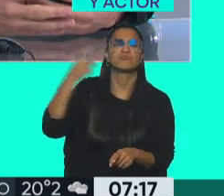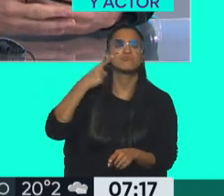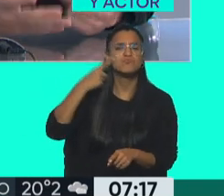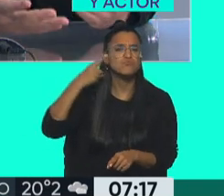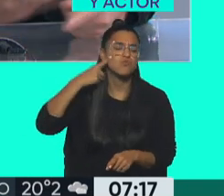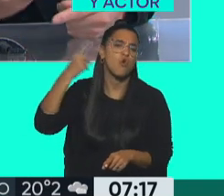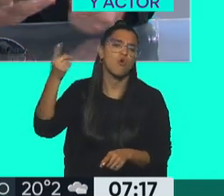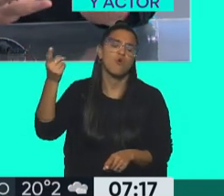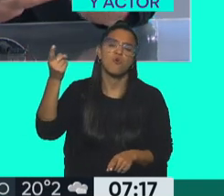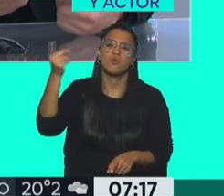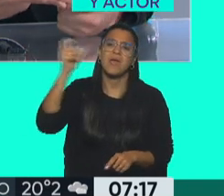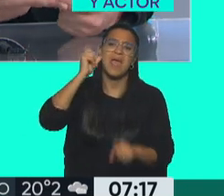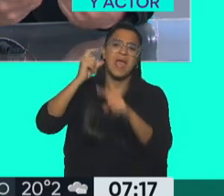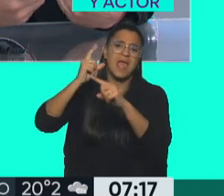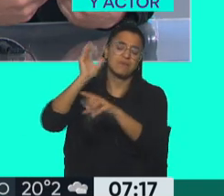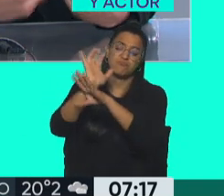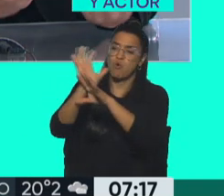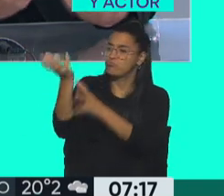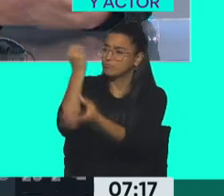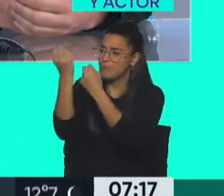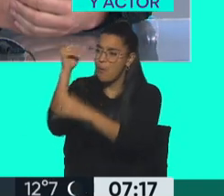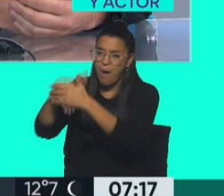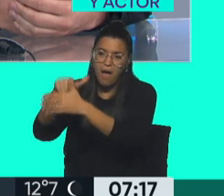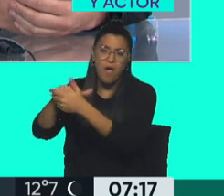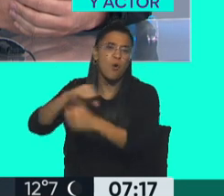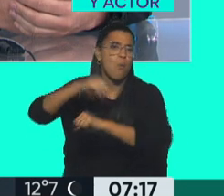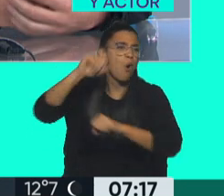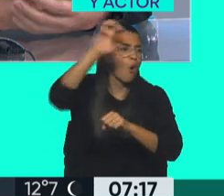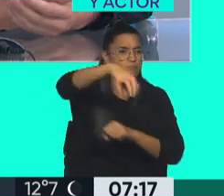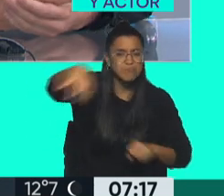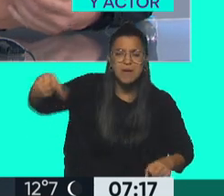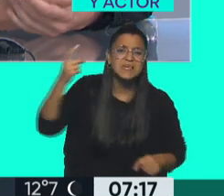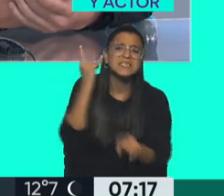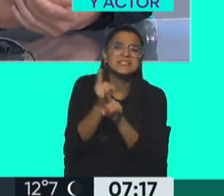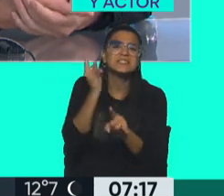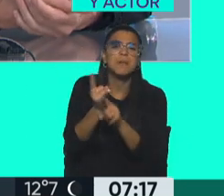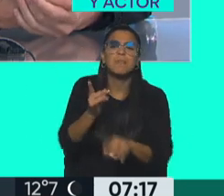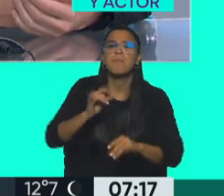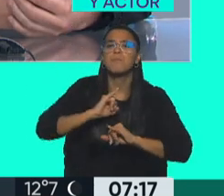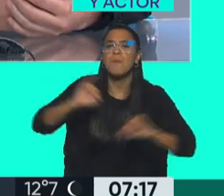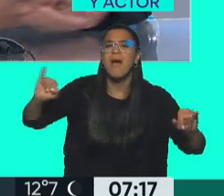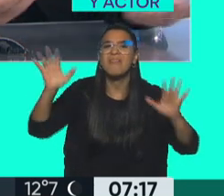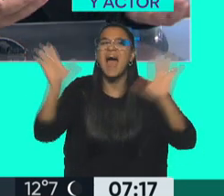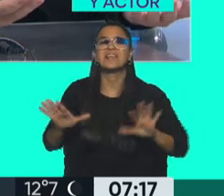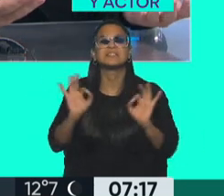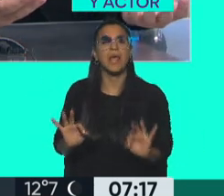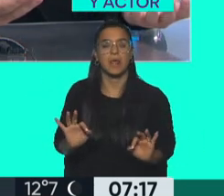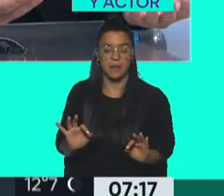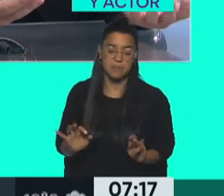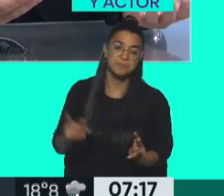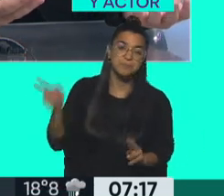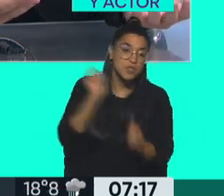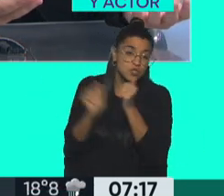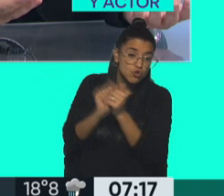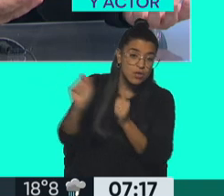expropió bancos, puso bombas y siempre reivindicando la propaganda por el hecho. Su historia me